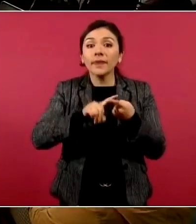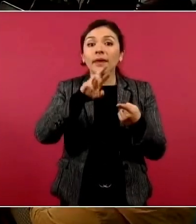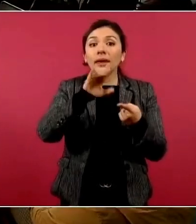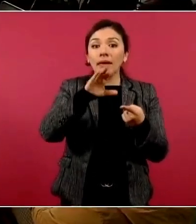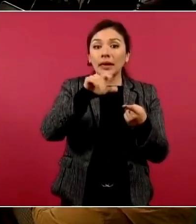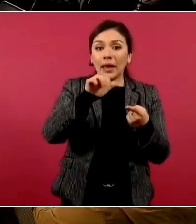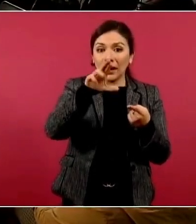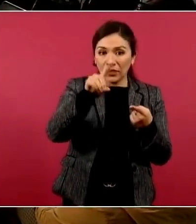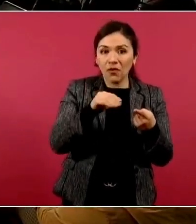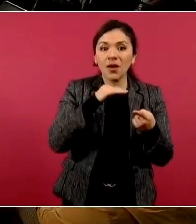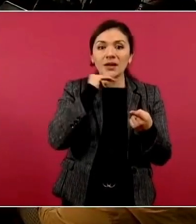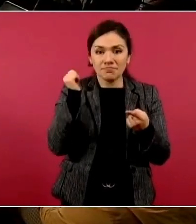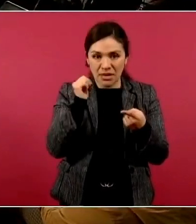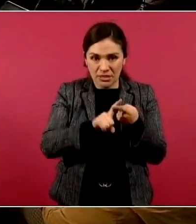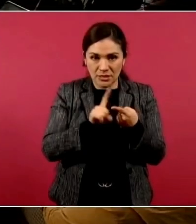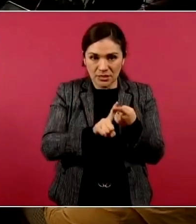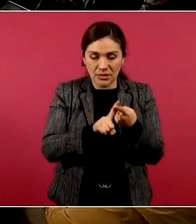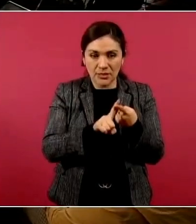Alemán,